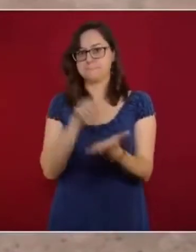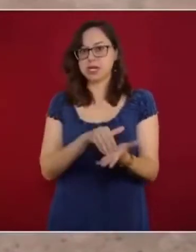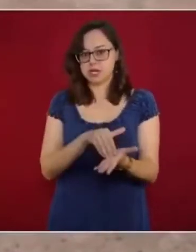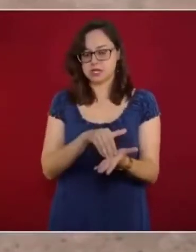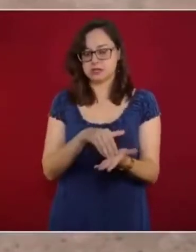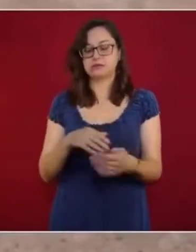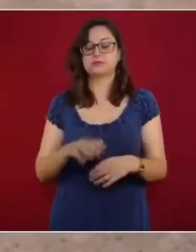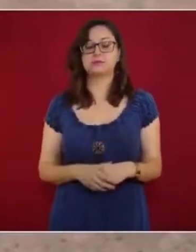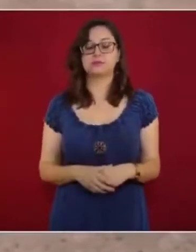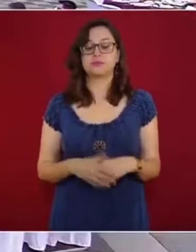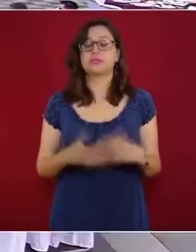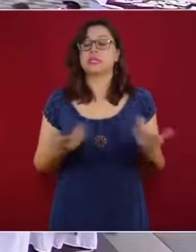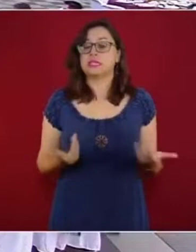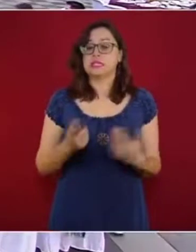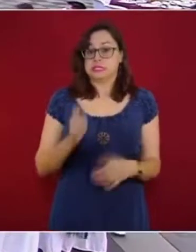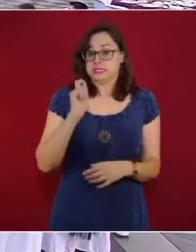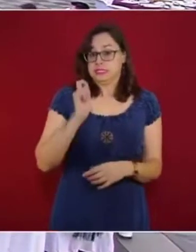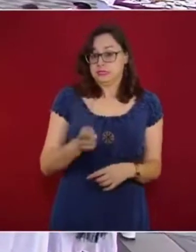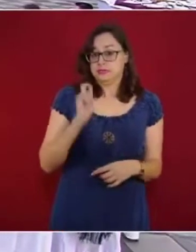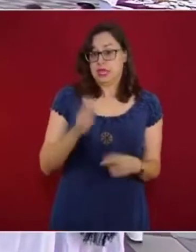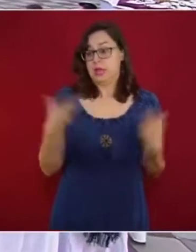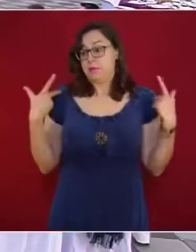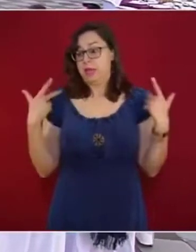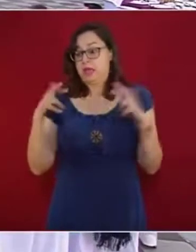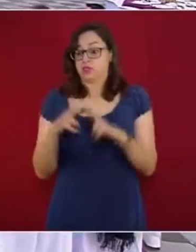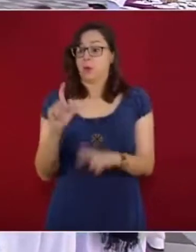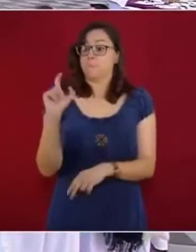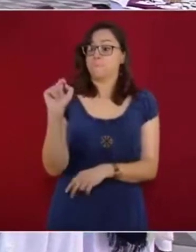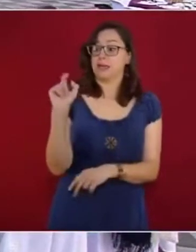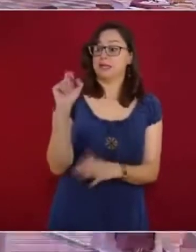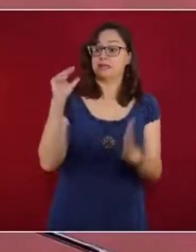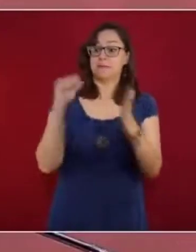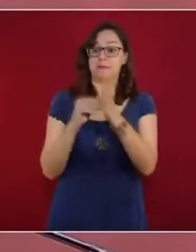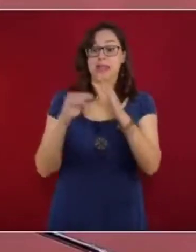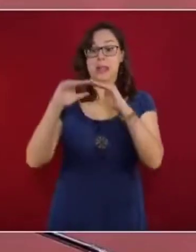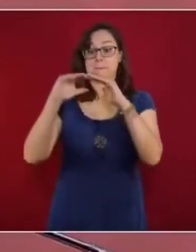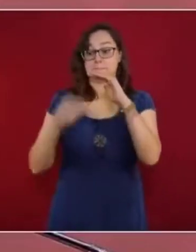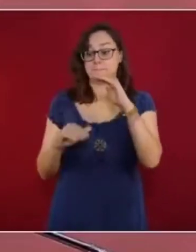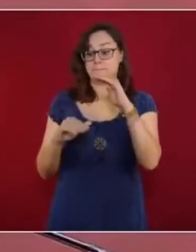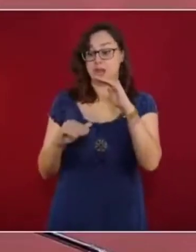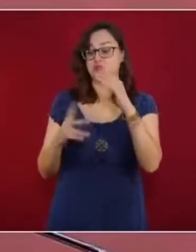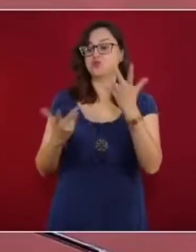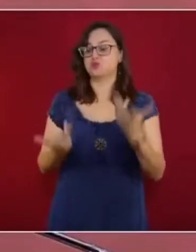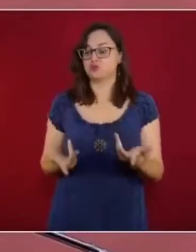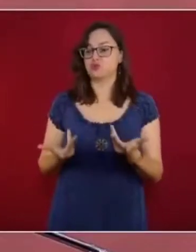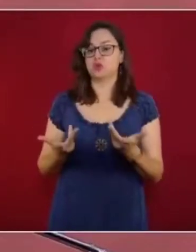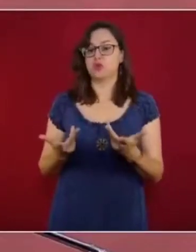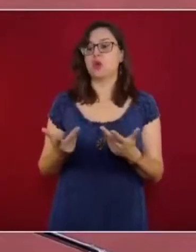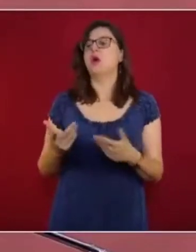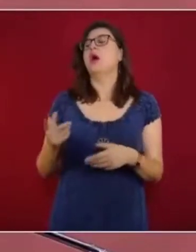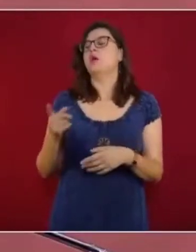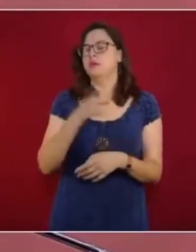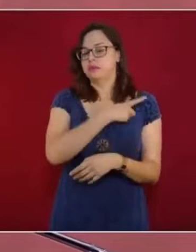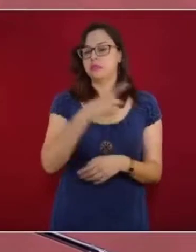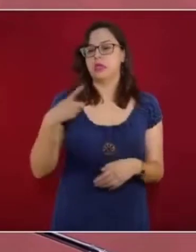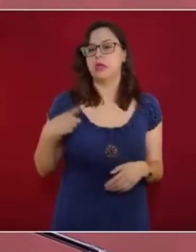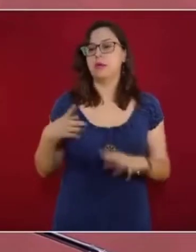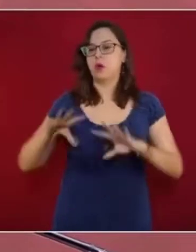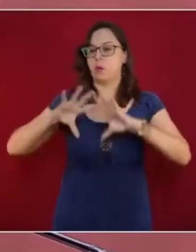ingresos menores a 20 mil pesos mensuales observarán un incremento del 7.5% aproximadamente.